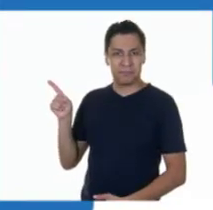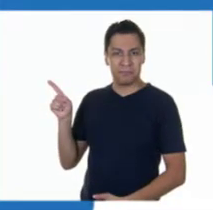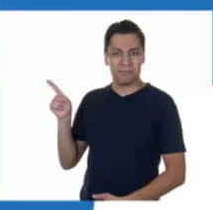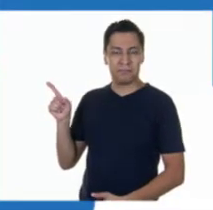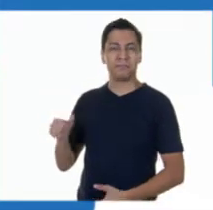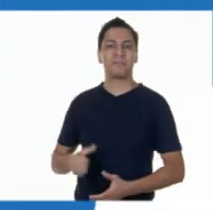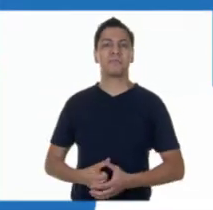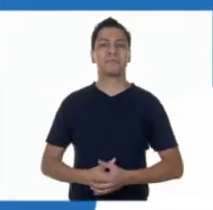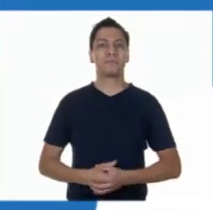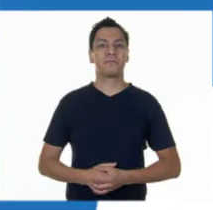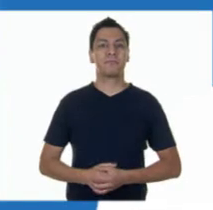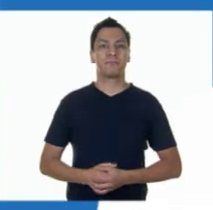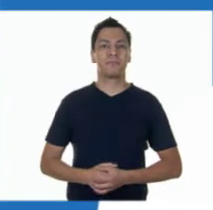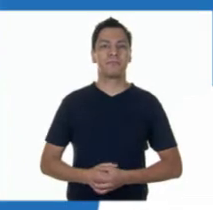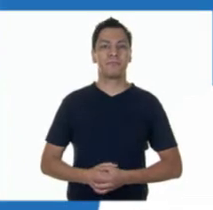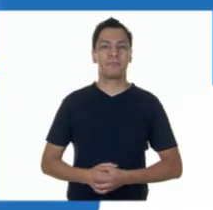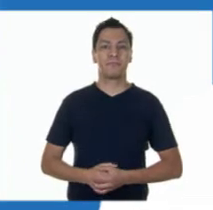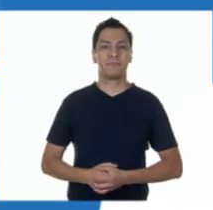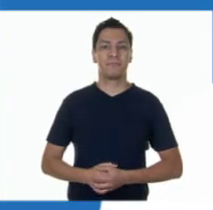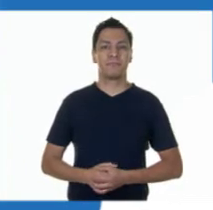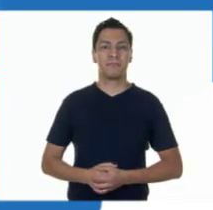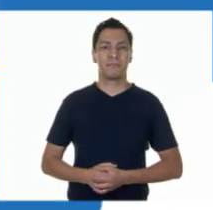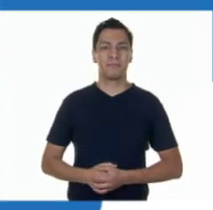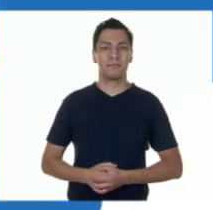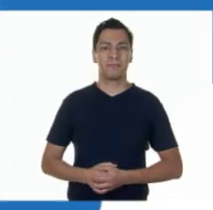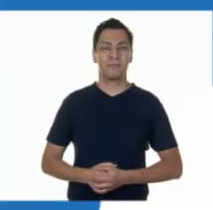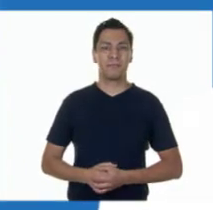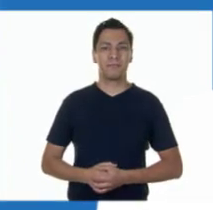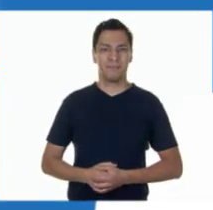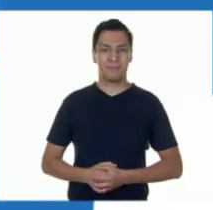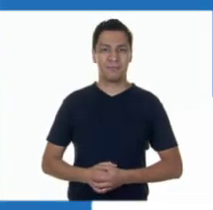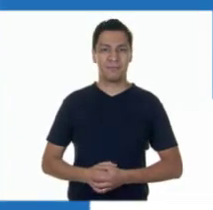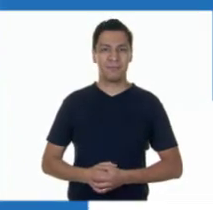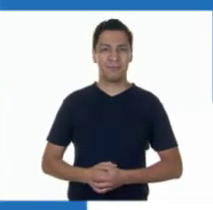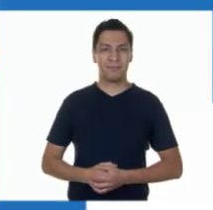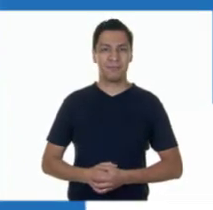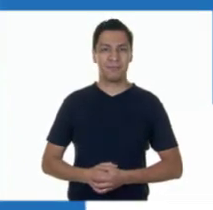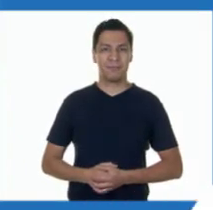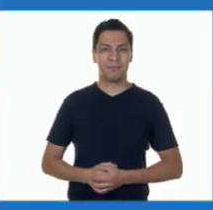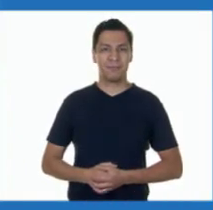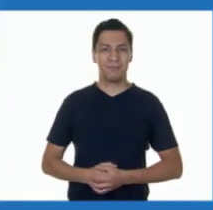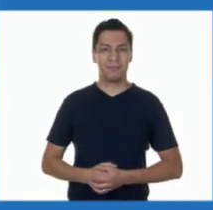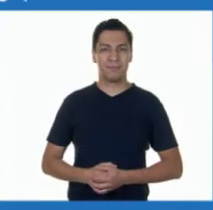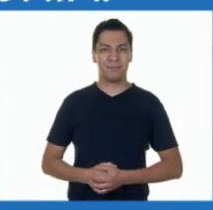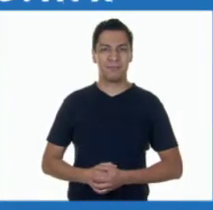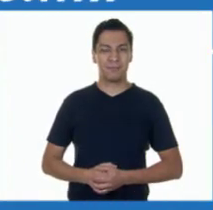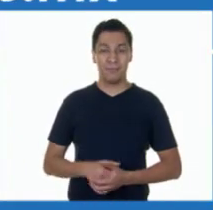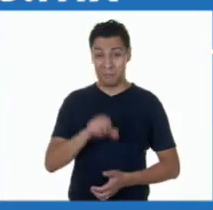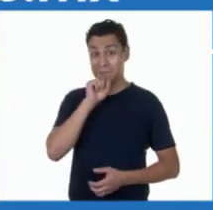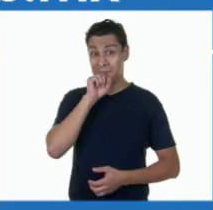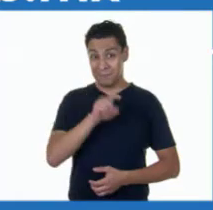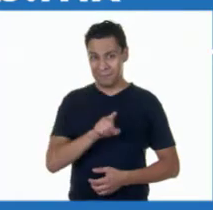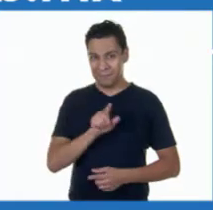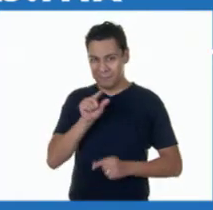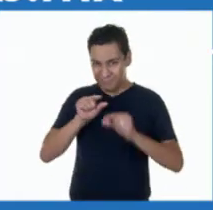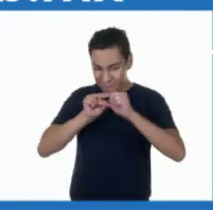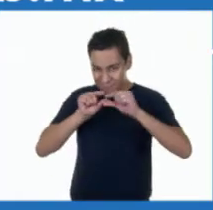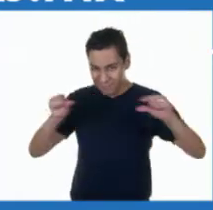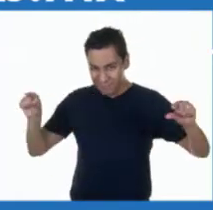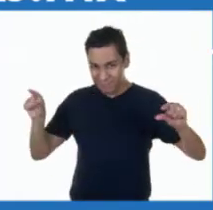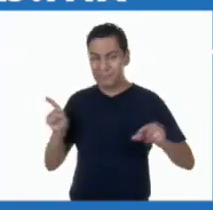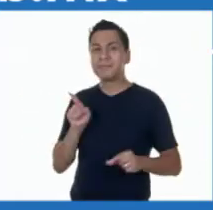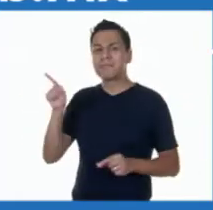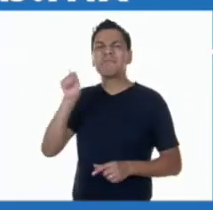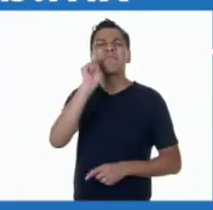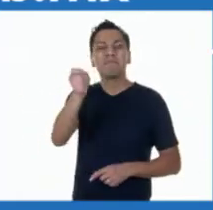5541-720413 con 100 líneas. También puedes encontrar los libros de